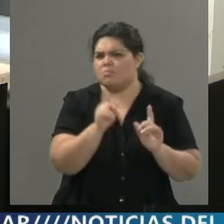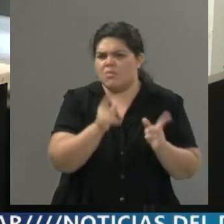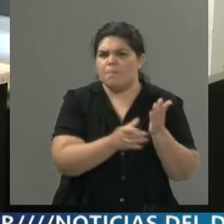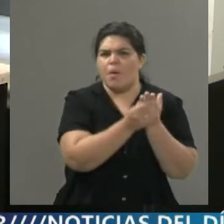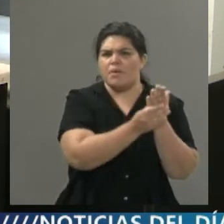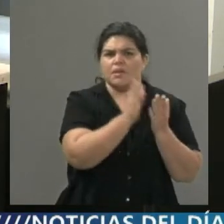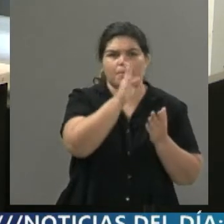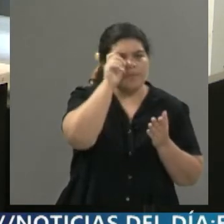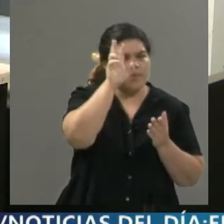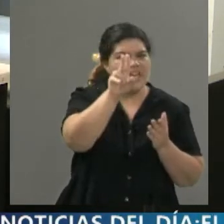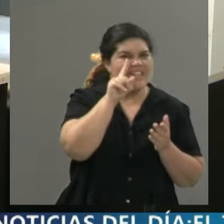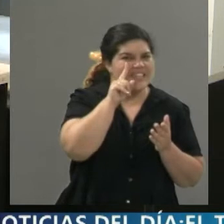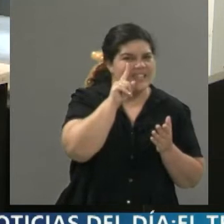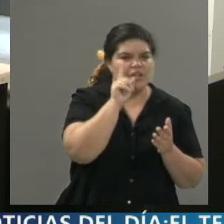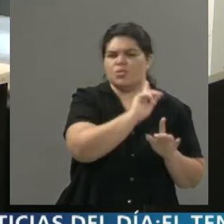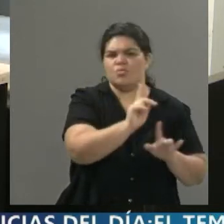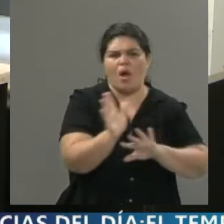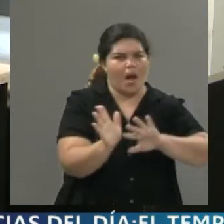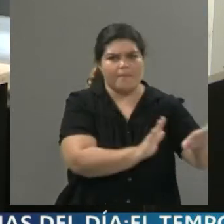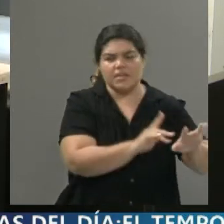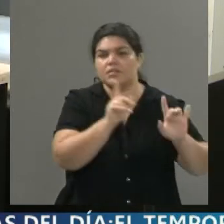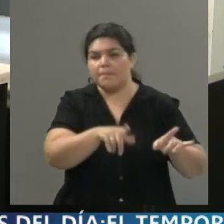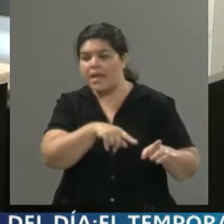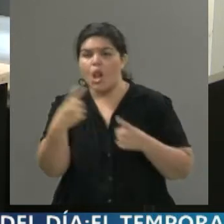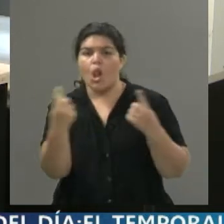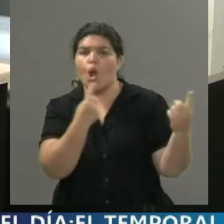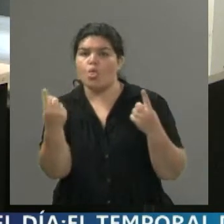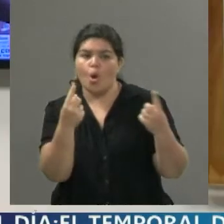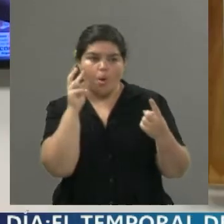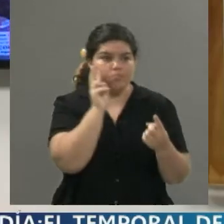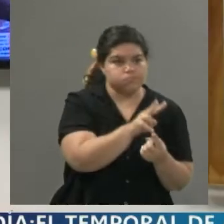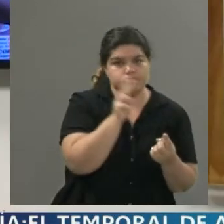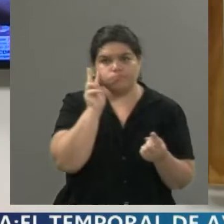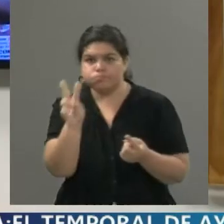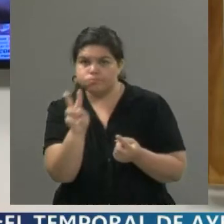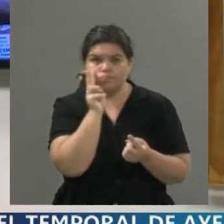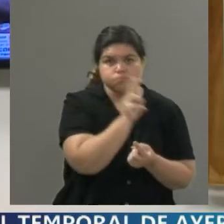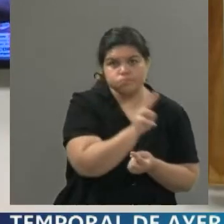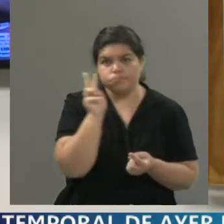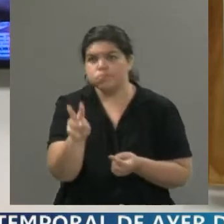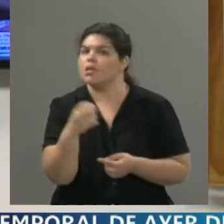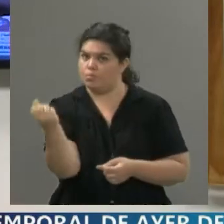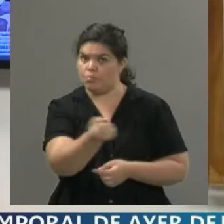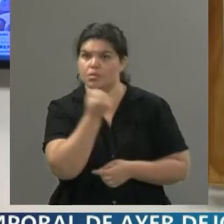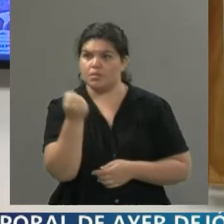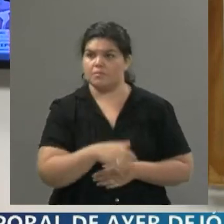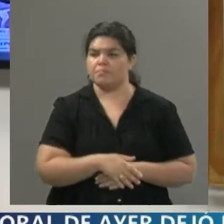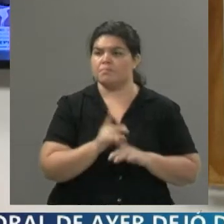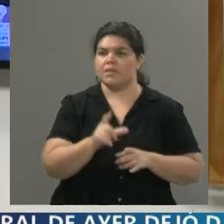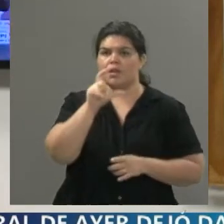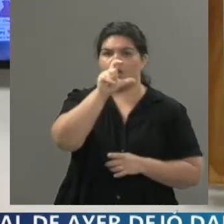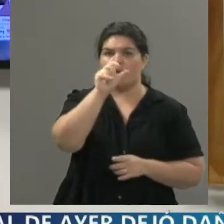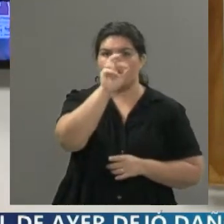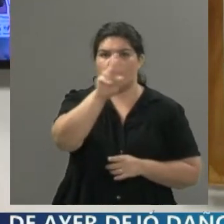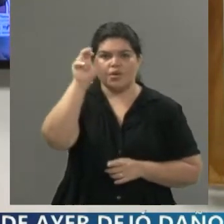con la otra campana es sumamente importante también. Así es, Correpi.org, pueden encontrar